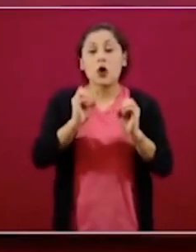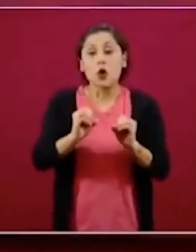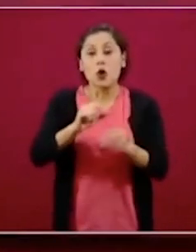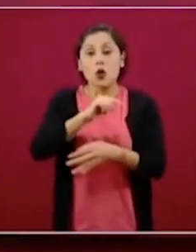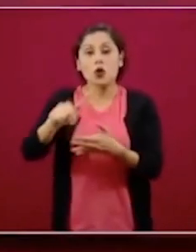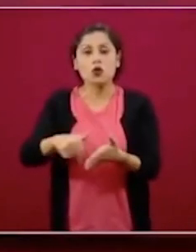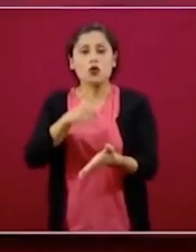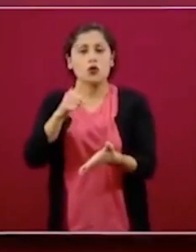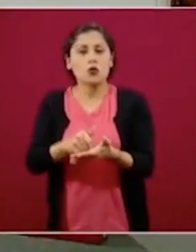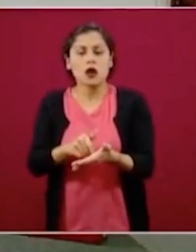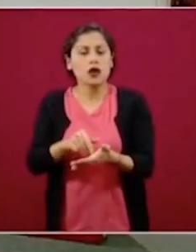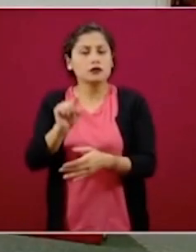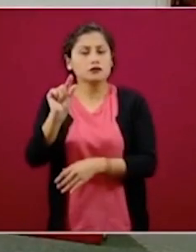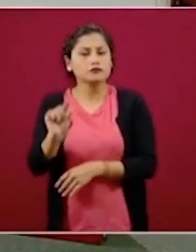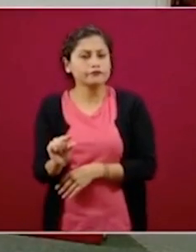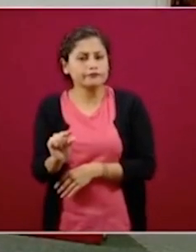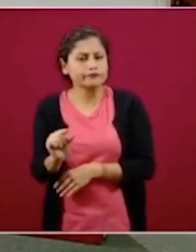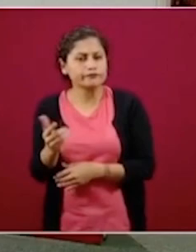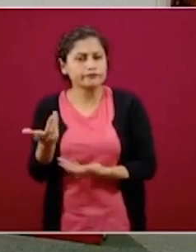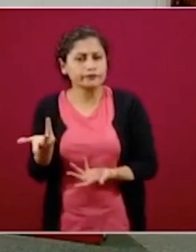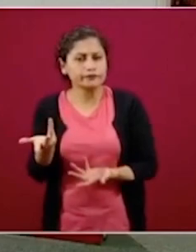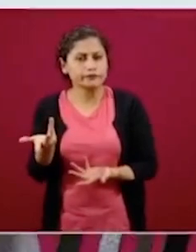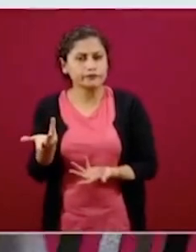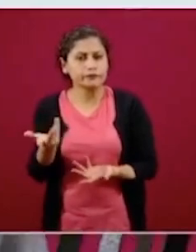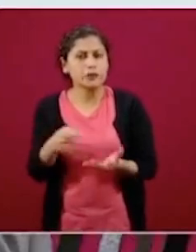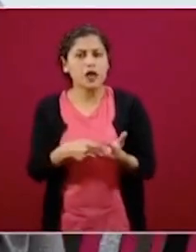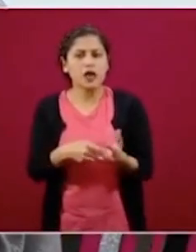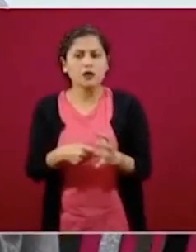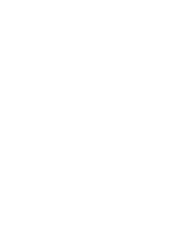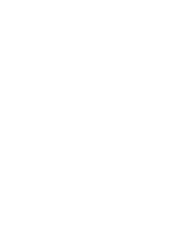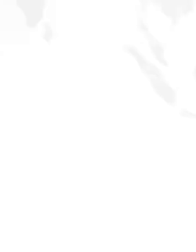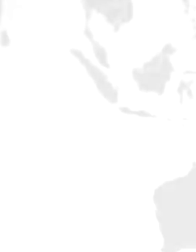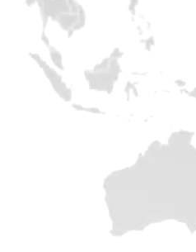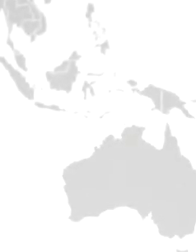competidas en frecuencias, digamos, libres.